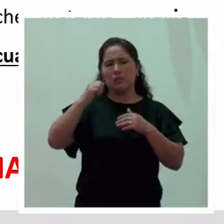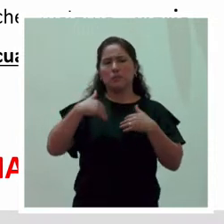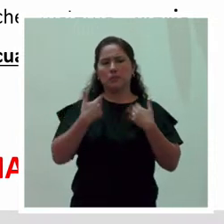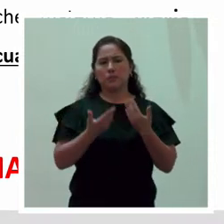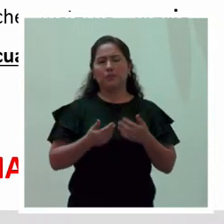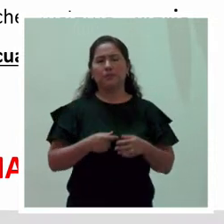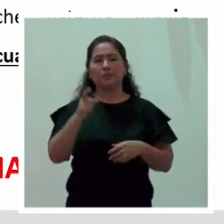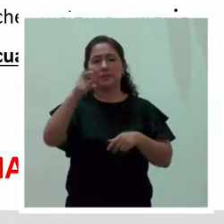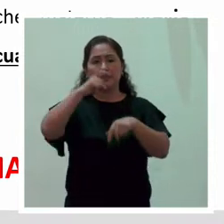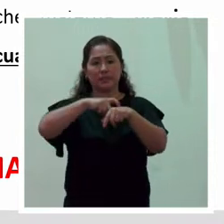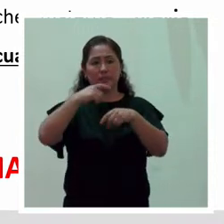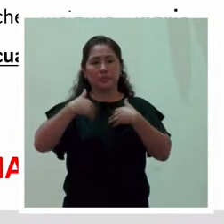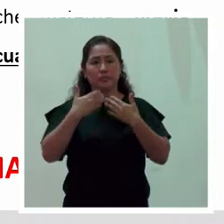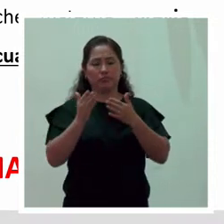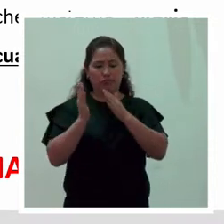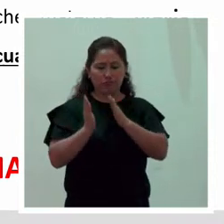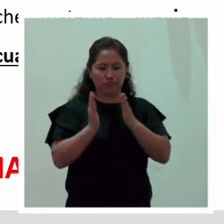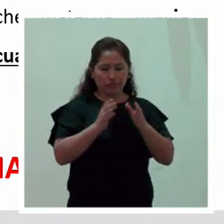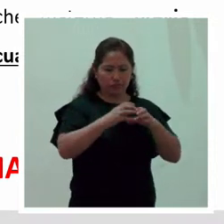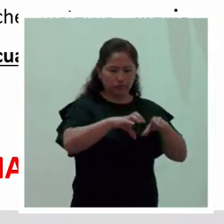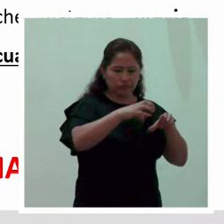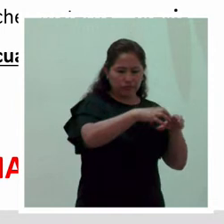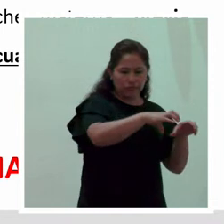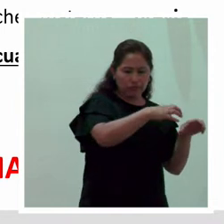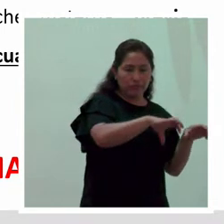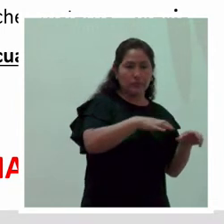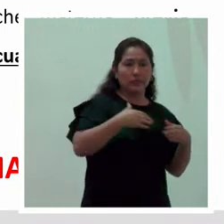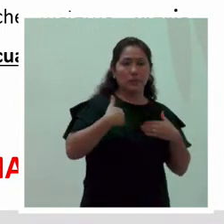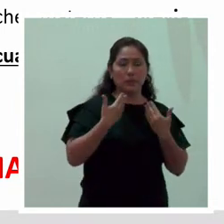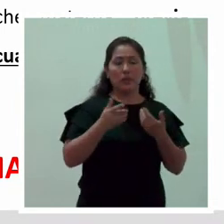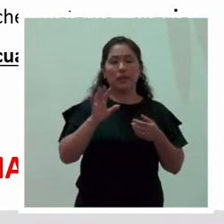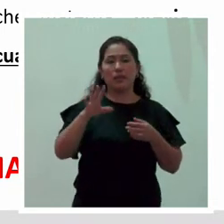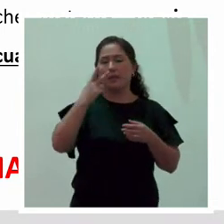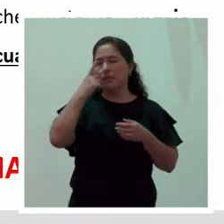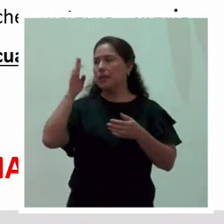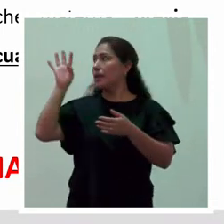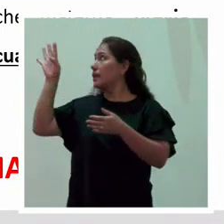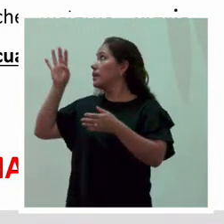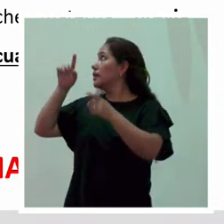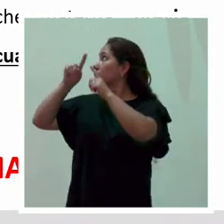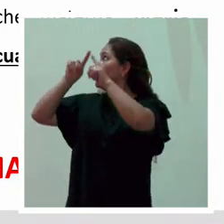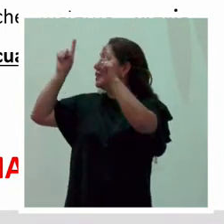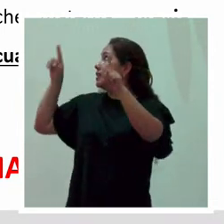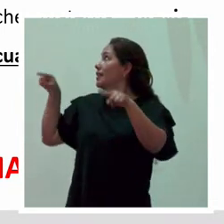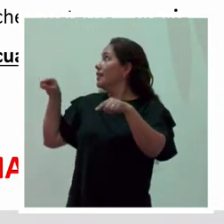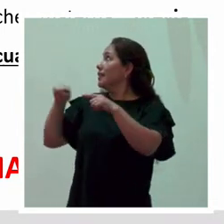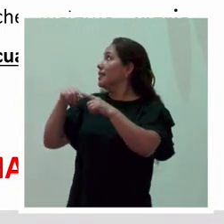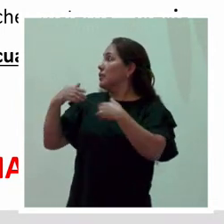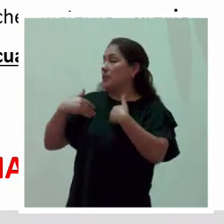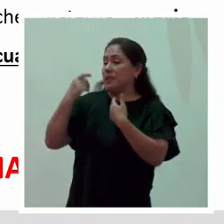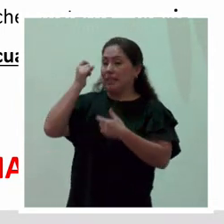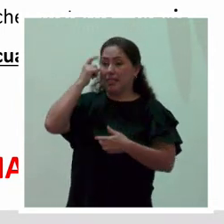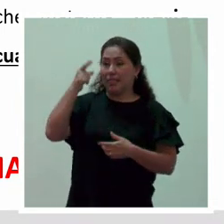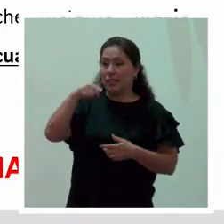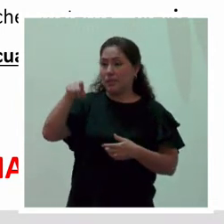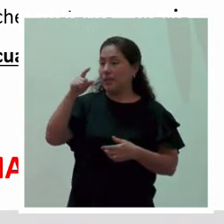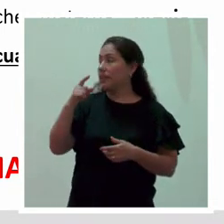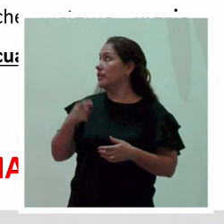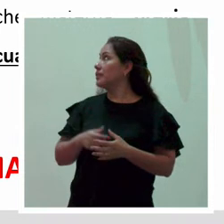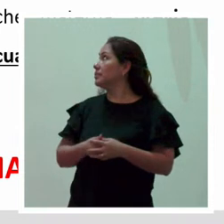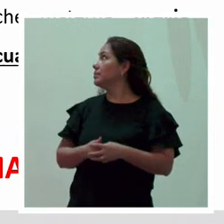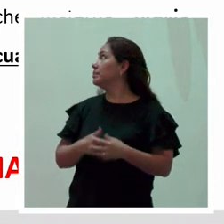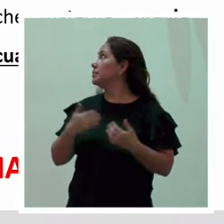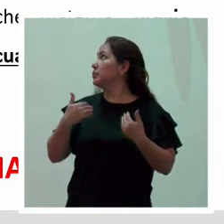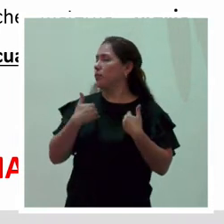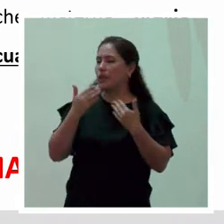esta hora se puede fraccionar. Y para ello, el raborado está este cuadrito para que lo puedan entender mejor. Lo pueden fraccionar de